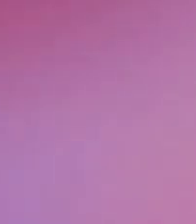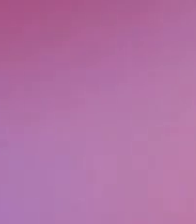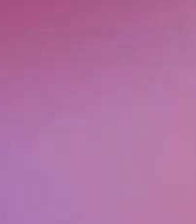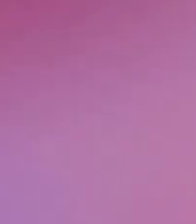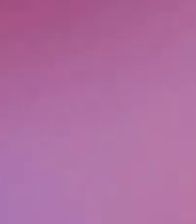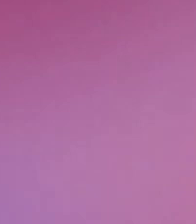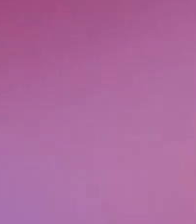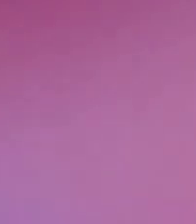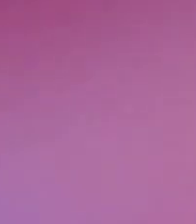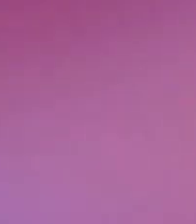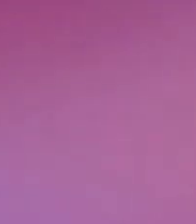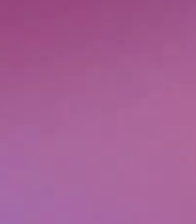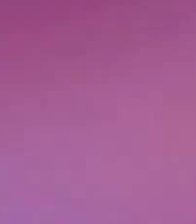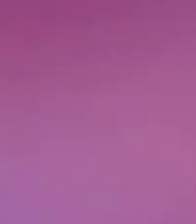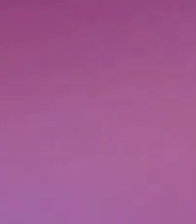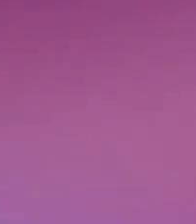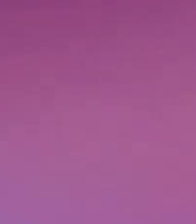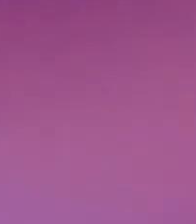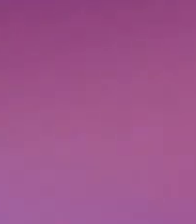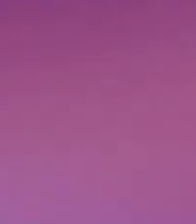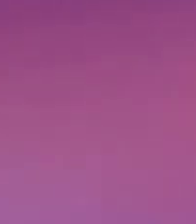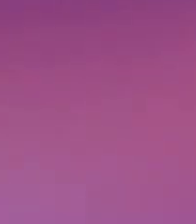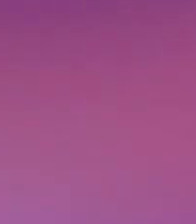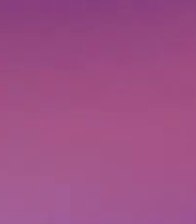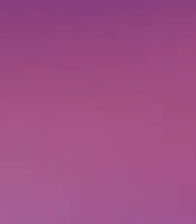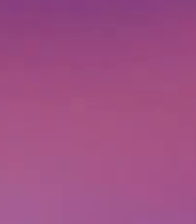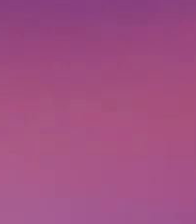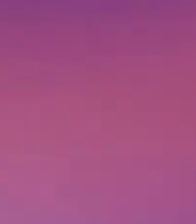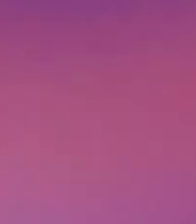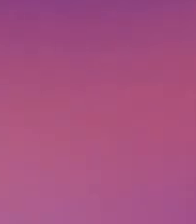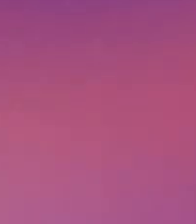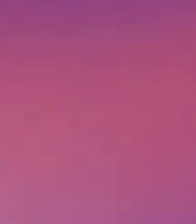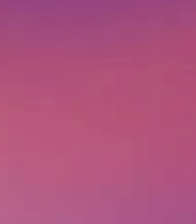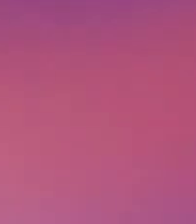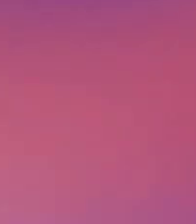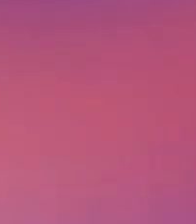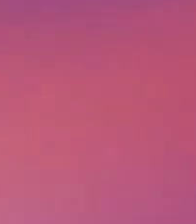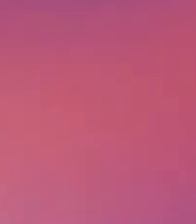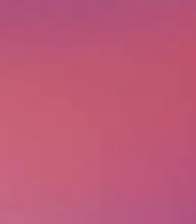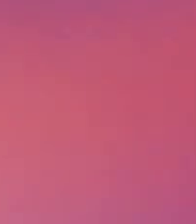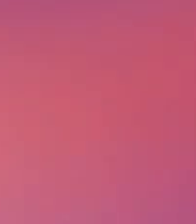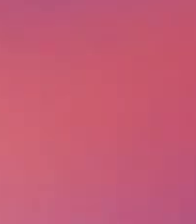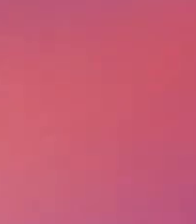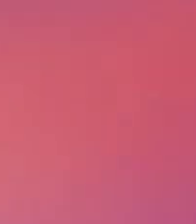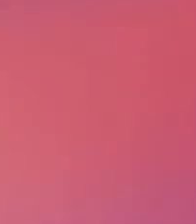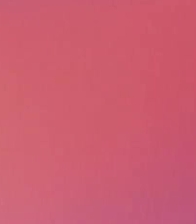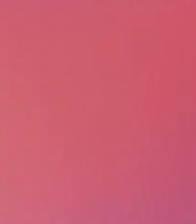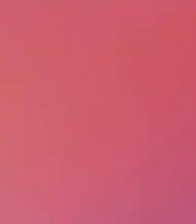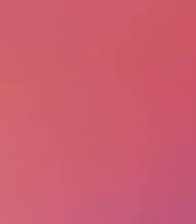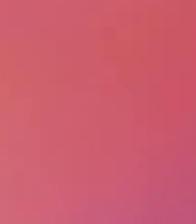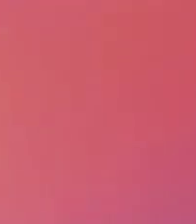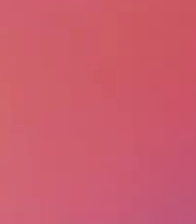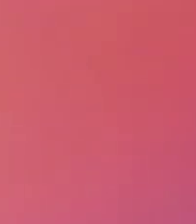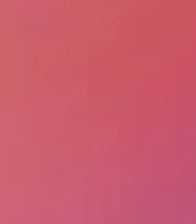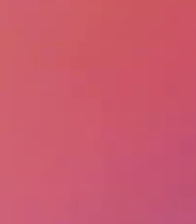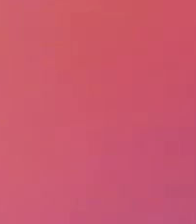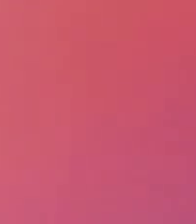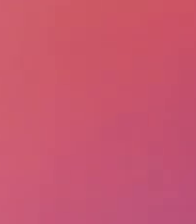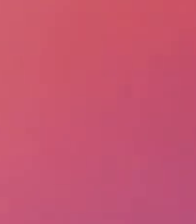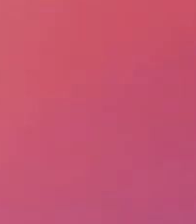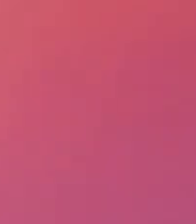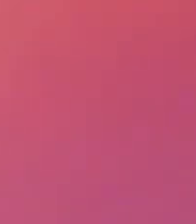Distancia. El número de teléfono para secundaria es el 5536-0171-23.